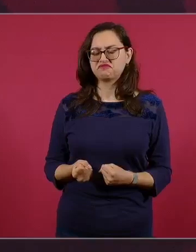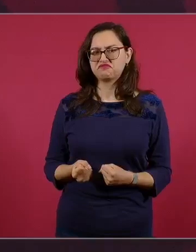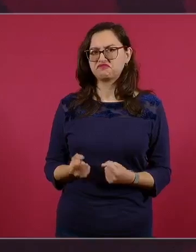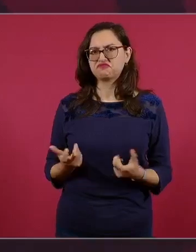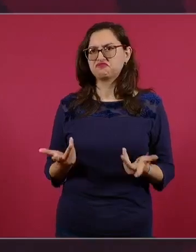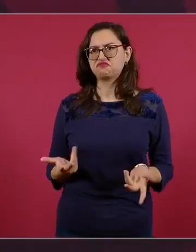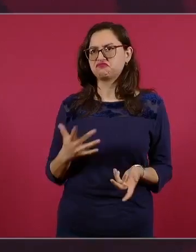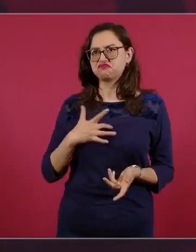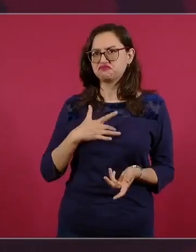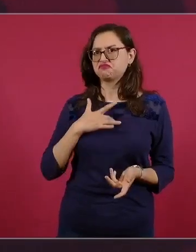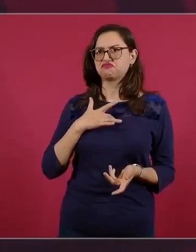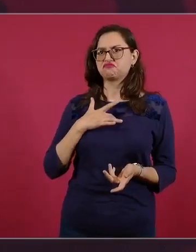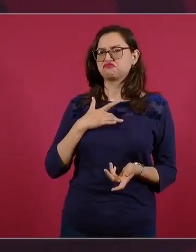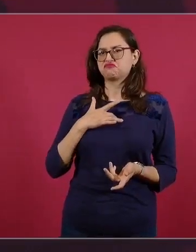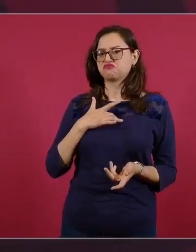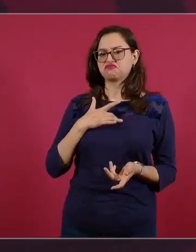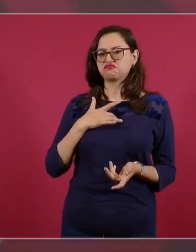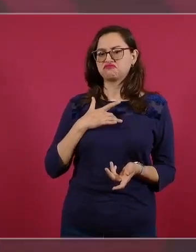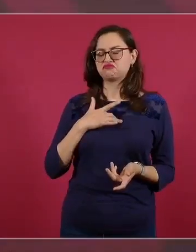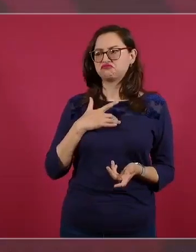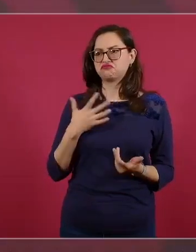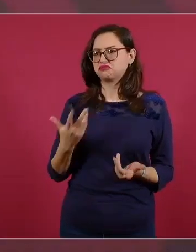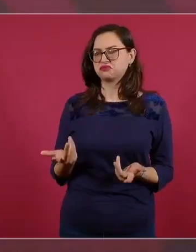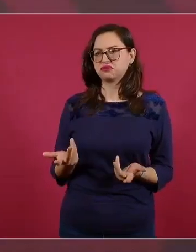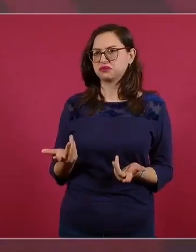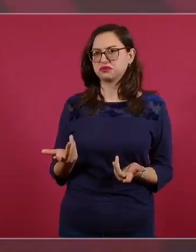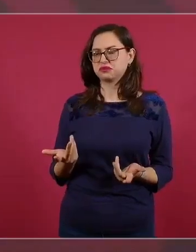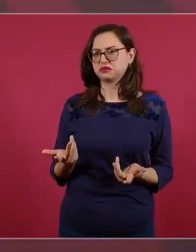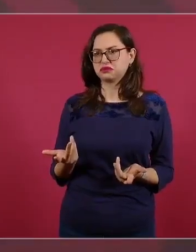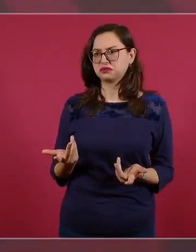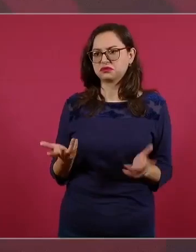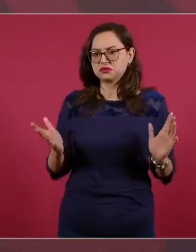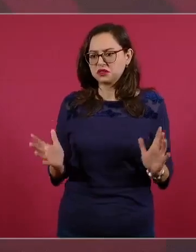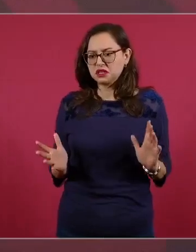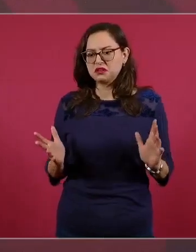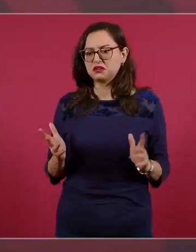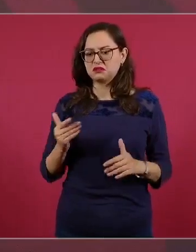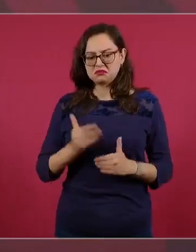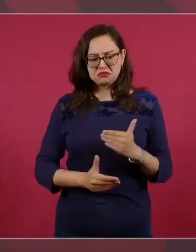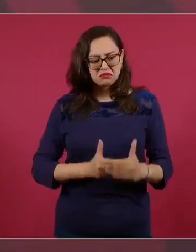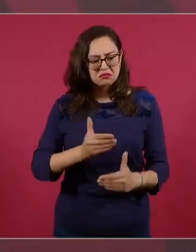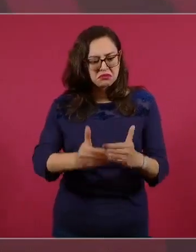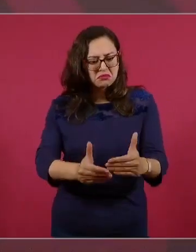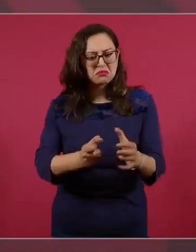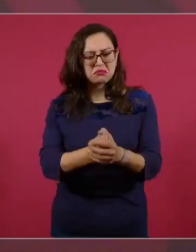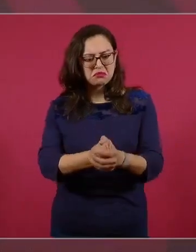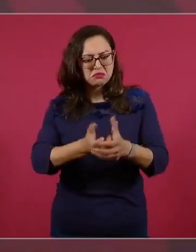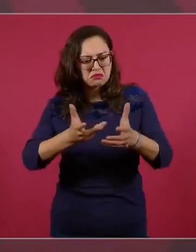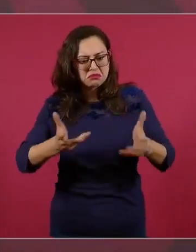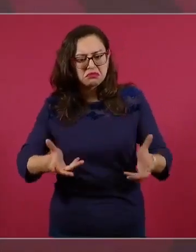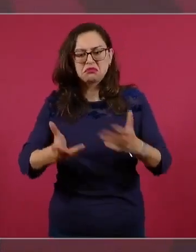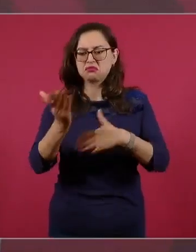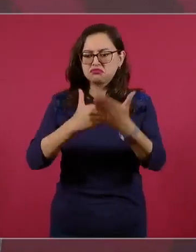nada que pueda impedir el avance, el crecimiento, el progreso con